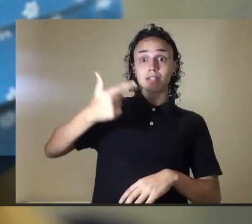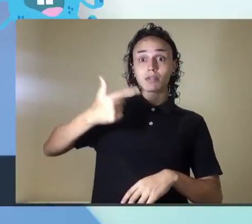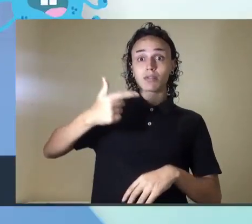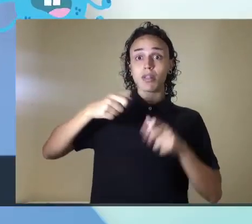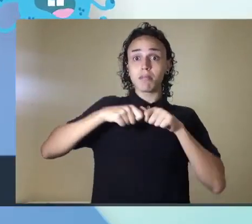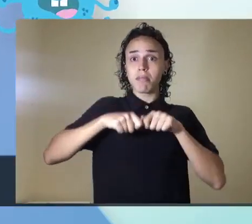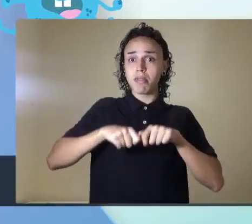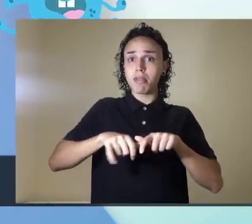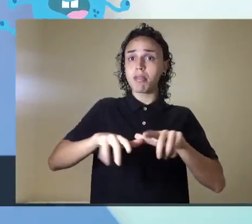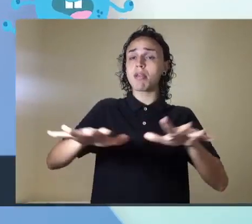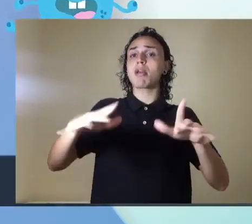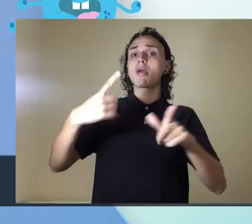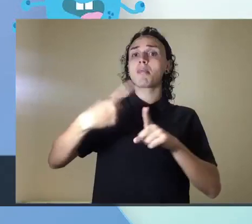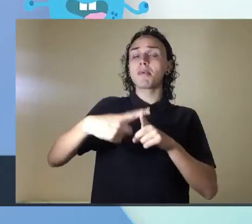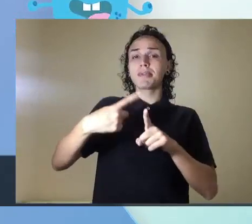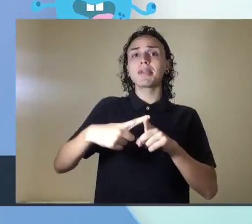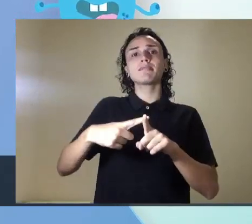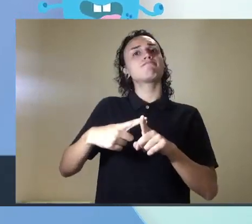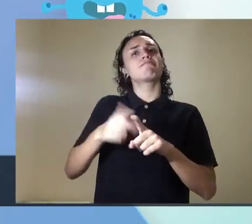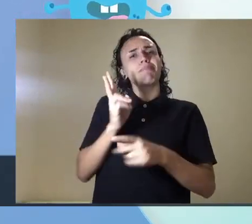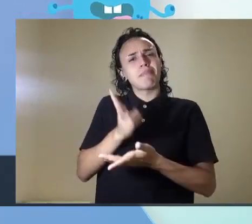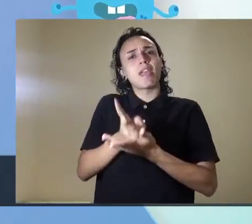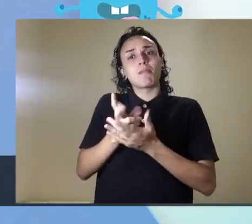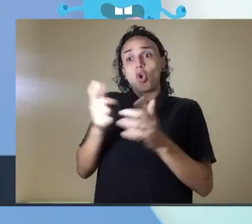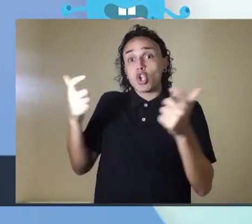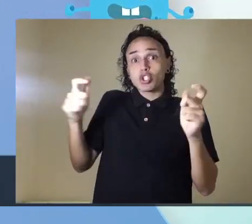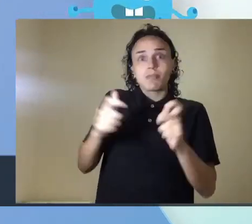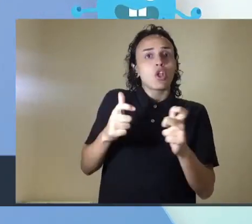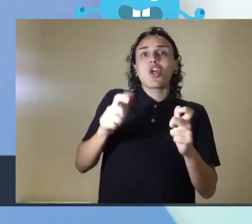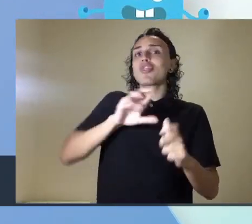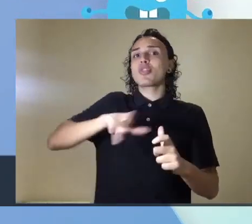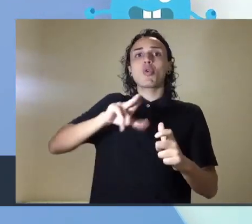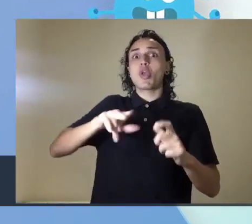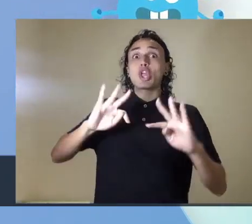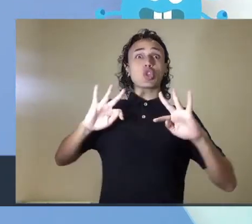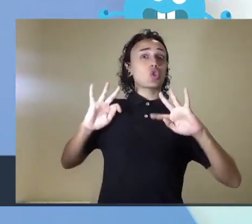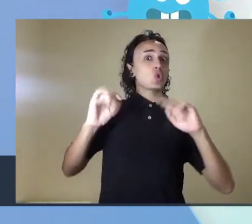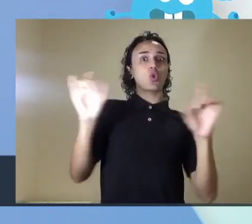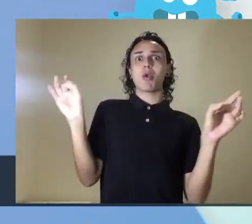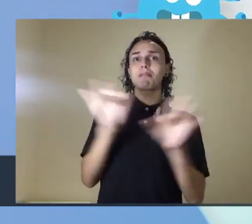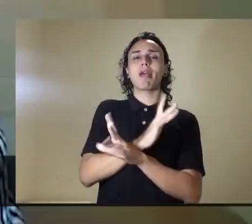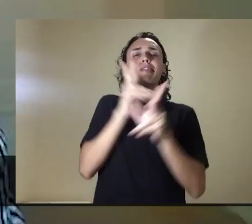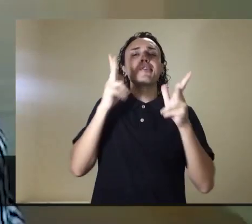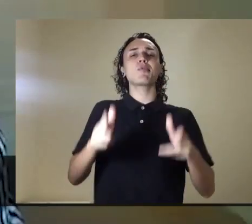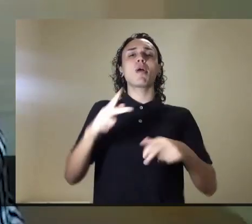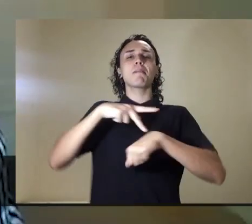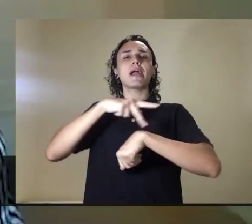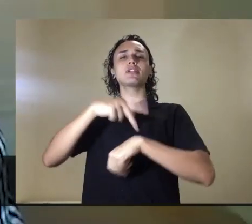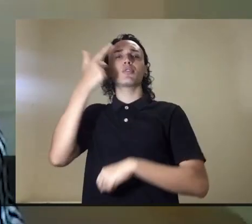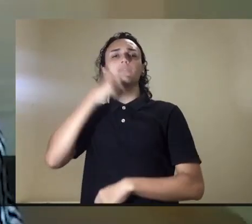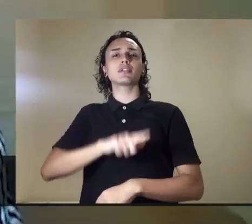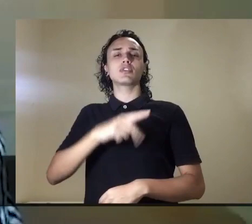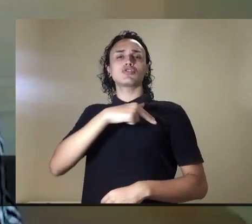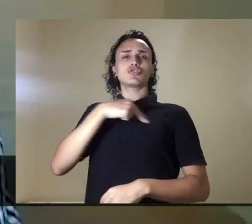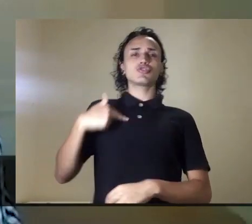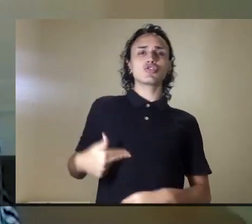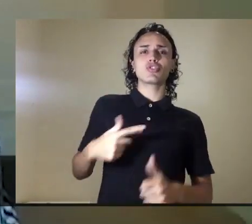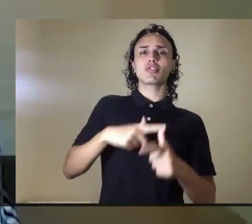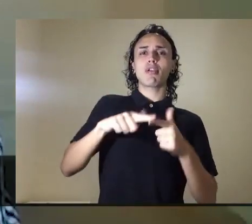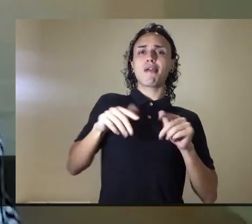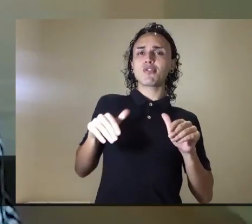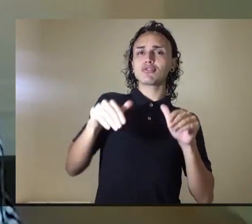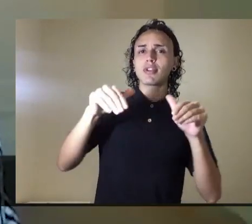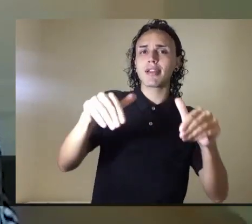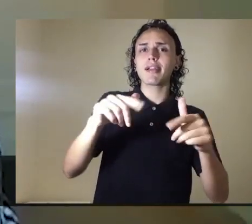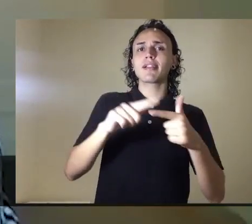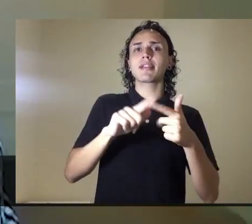hablamos de una segunda ola porque como esa disminución no es completa como ha conseguido por ejemplo